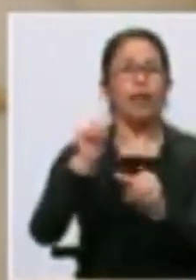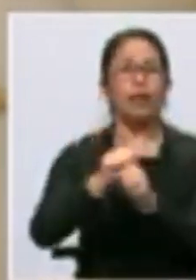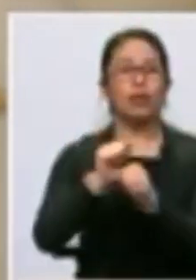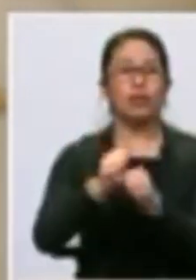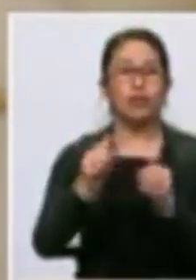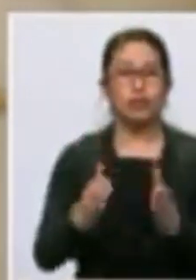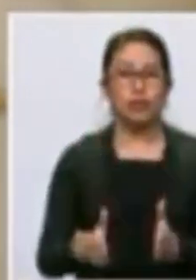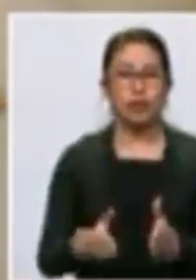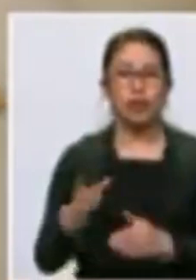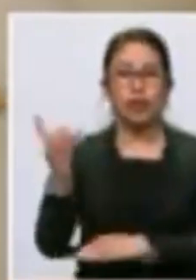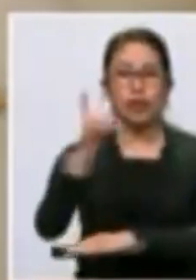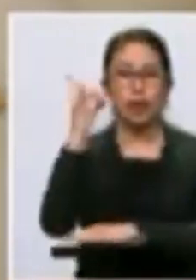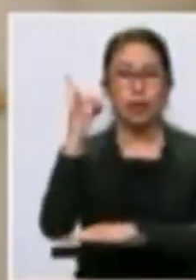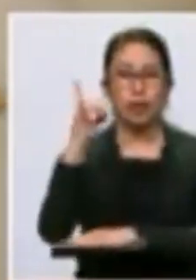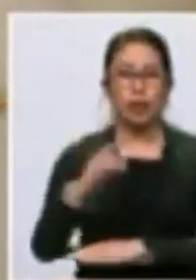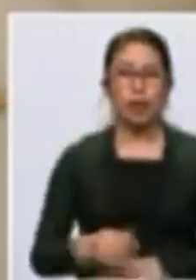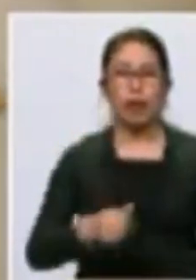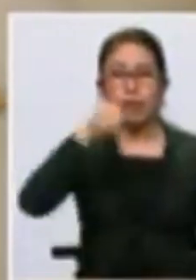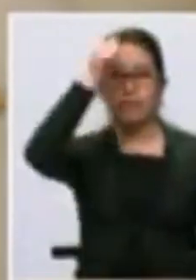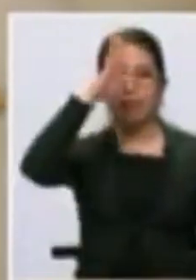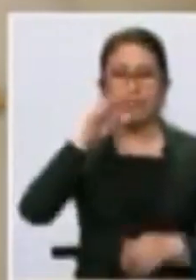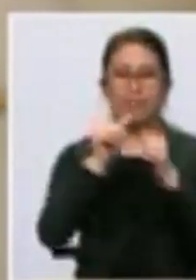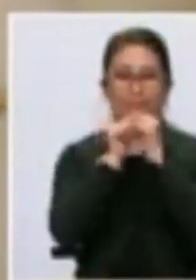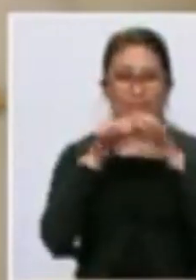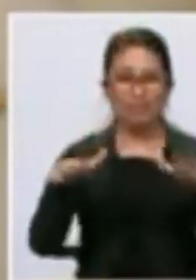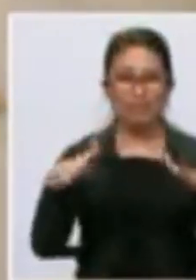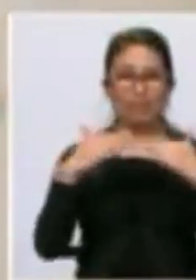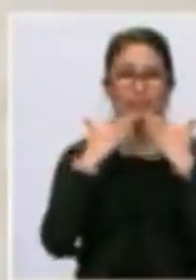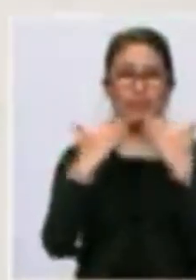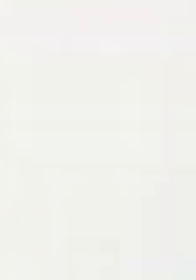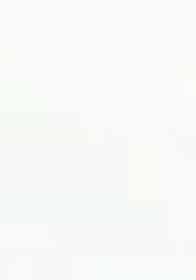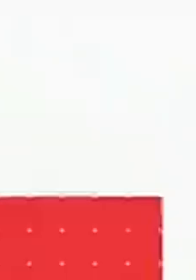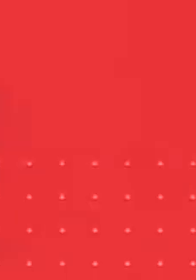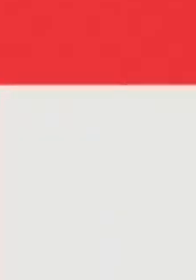trabajadores de Bolivia y que Dios los bendiga. Muchas gracias.